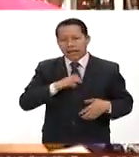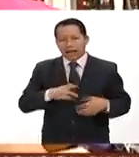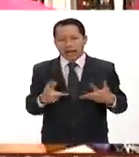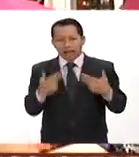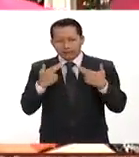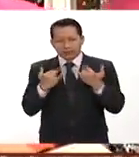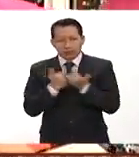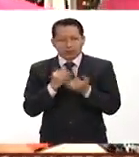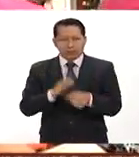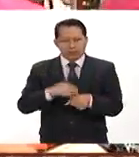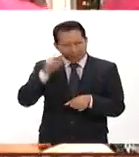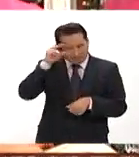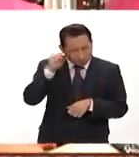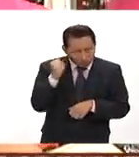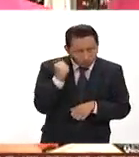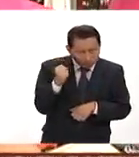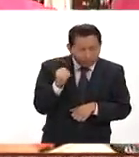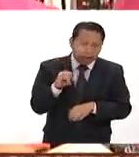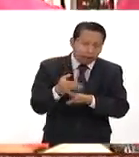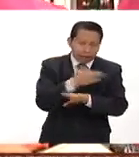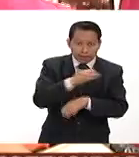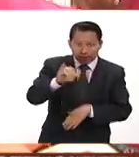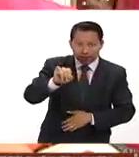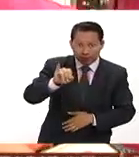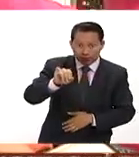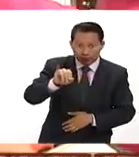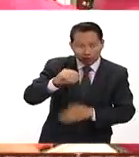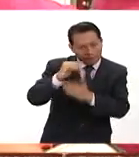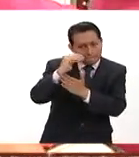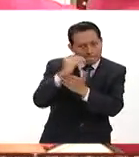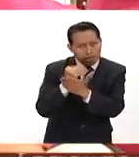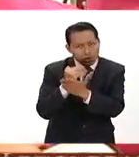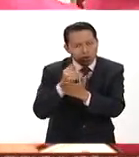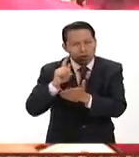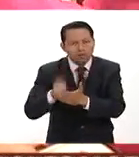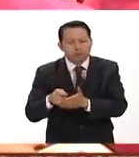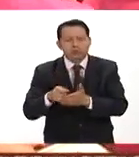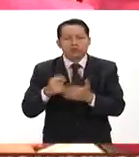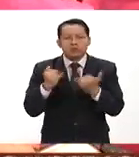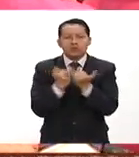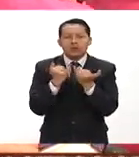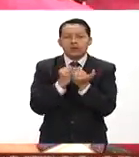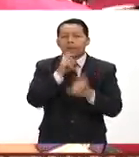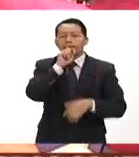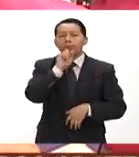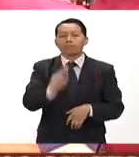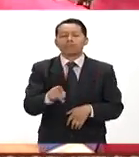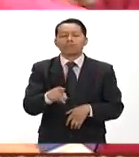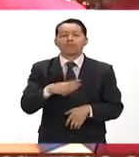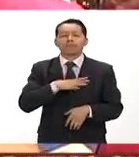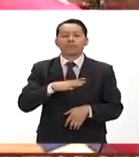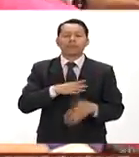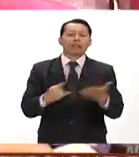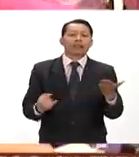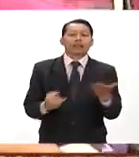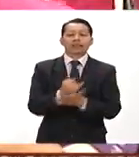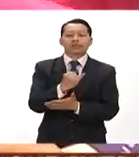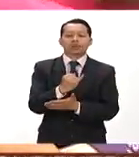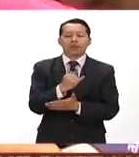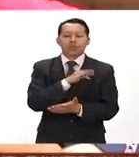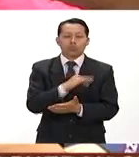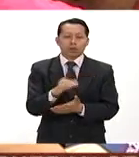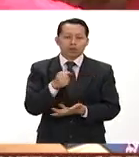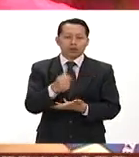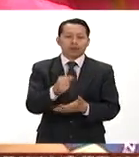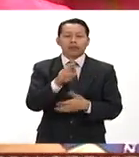mortalidad el de mama sí lo era y el caso es que la decisión de invertir